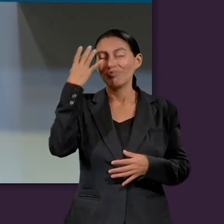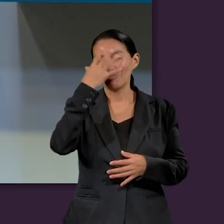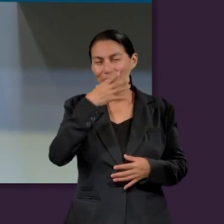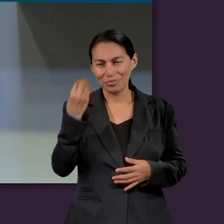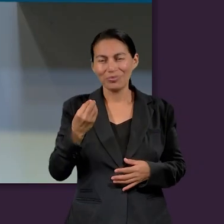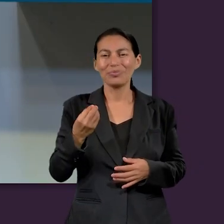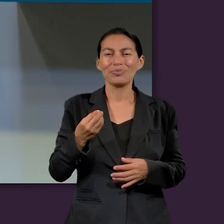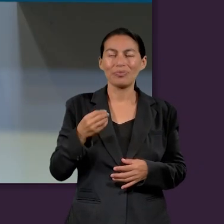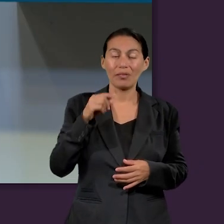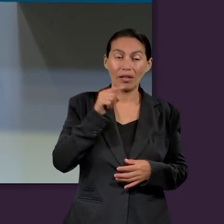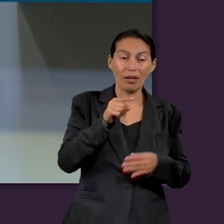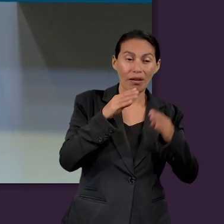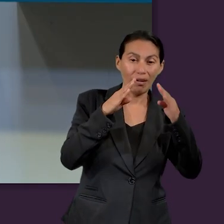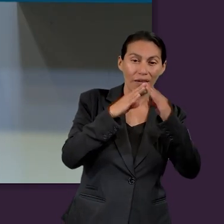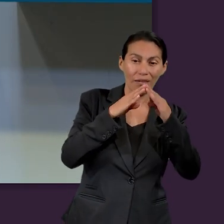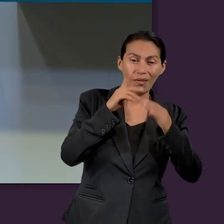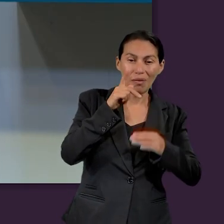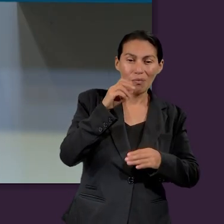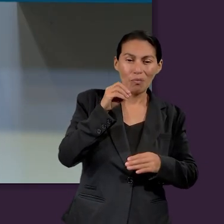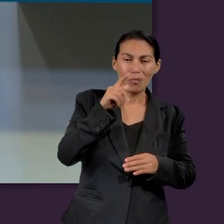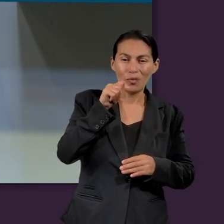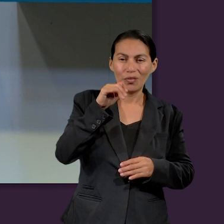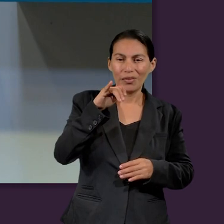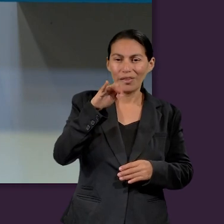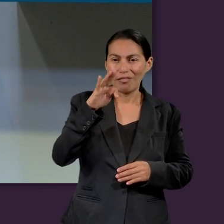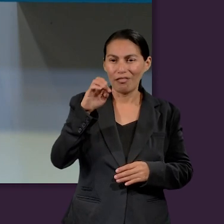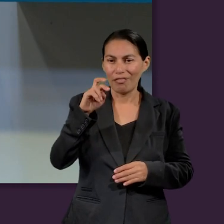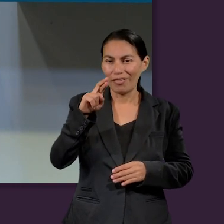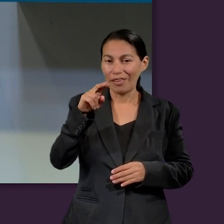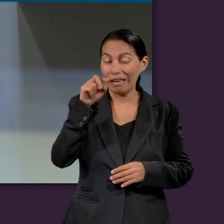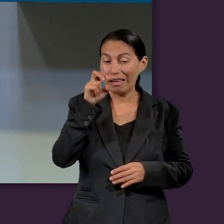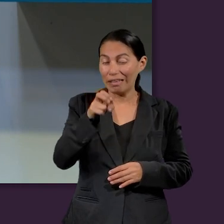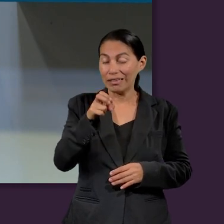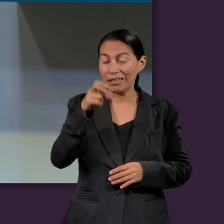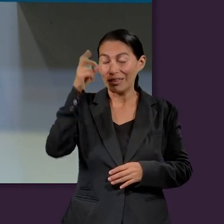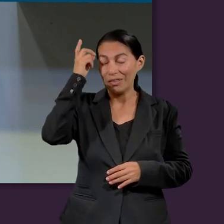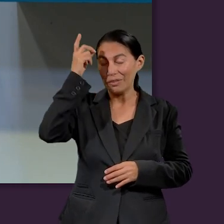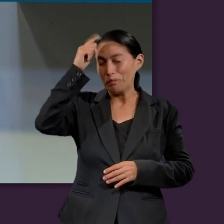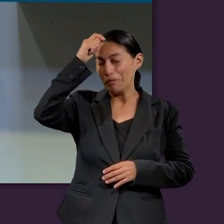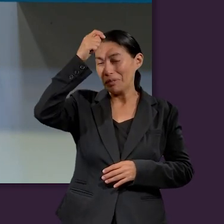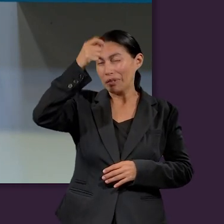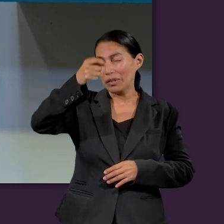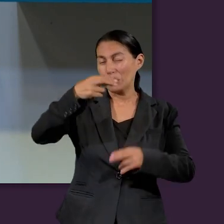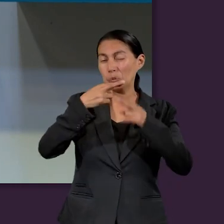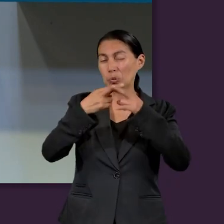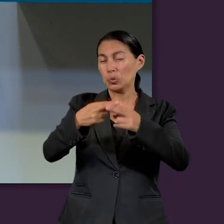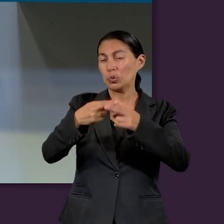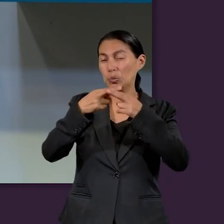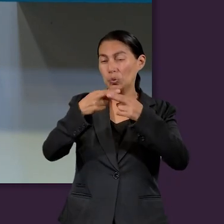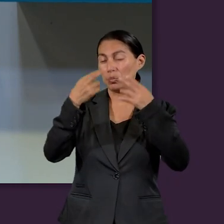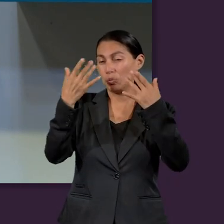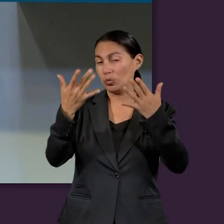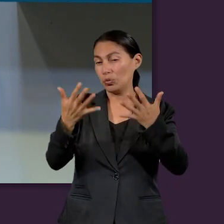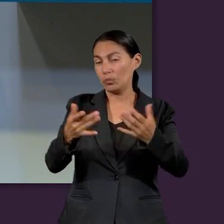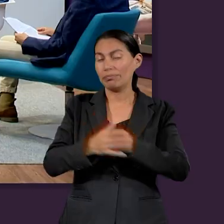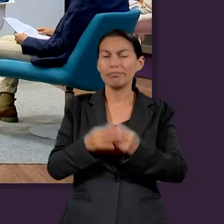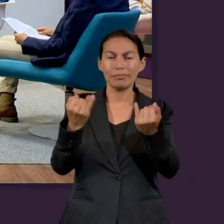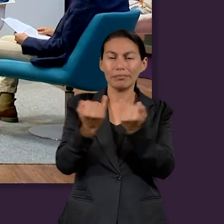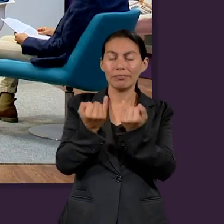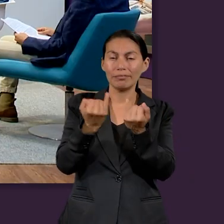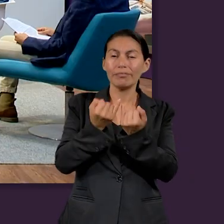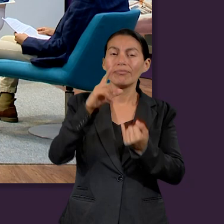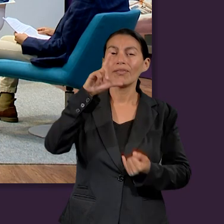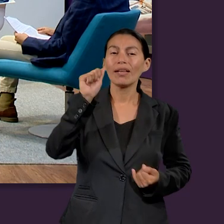milagros. Y la casa de Potifar llegó a ser tan bendecida como también Labán.